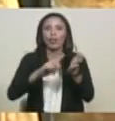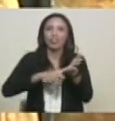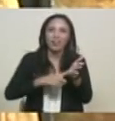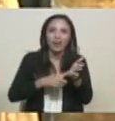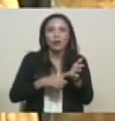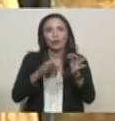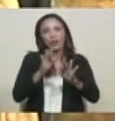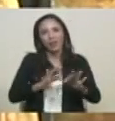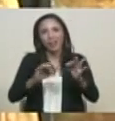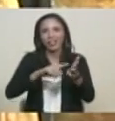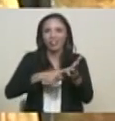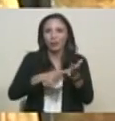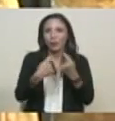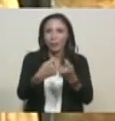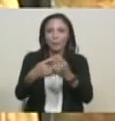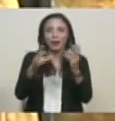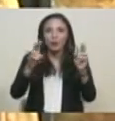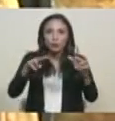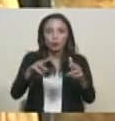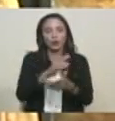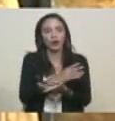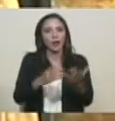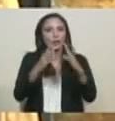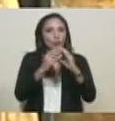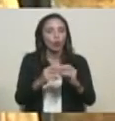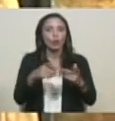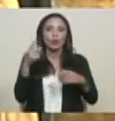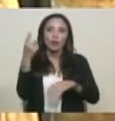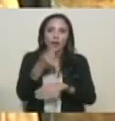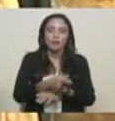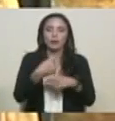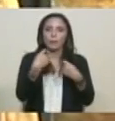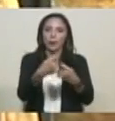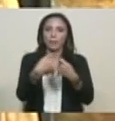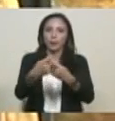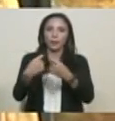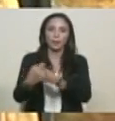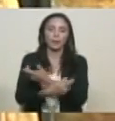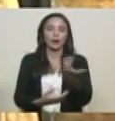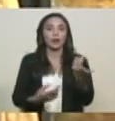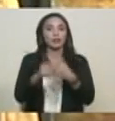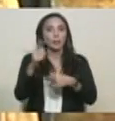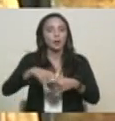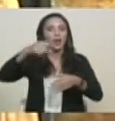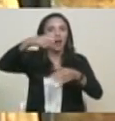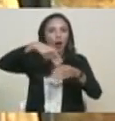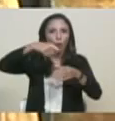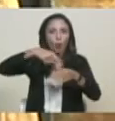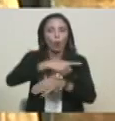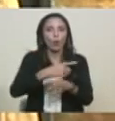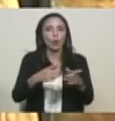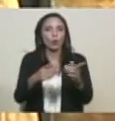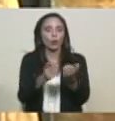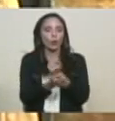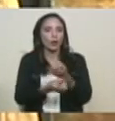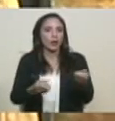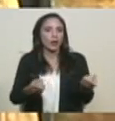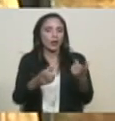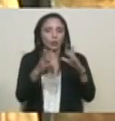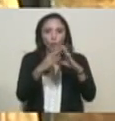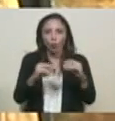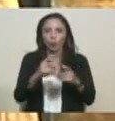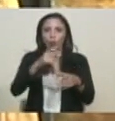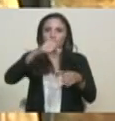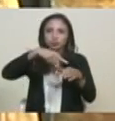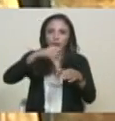que llegue déficit fiscal cero, por la vía sana, por la vía del ahorro, por la vía de la generación de riqueza, por la vía